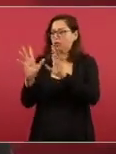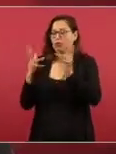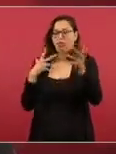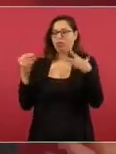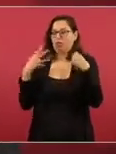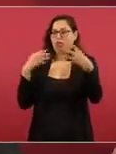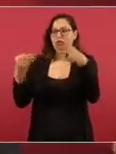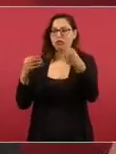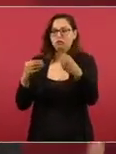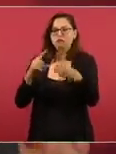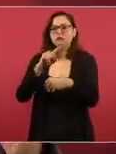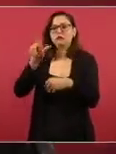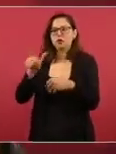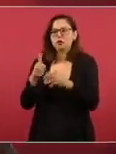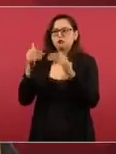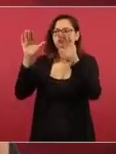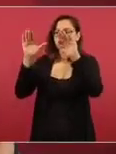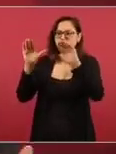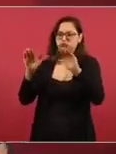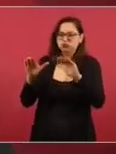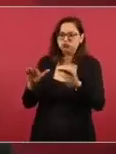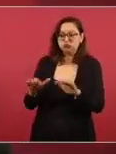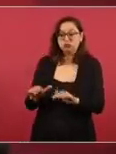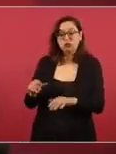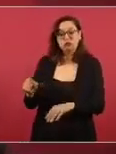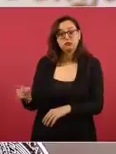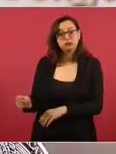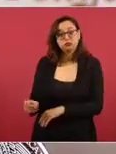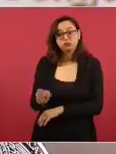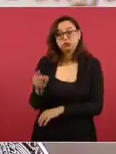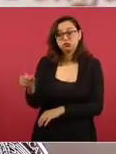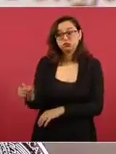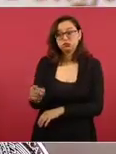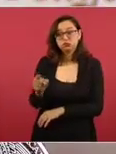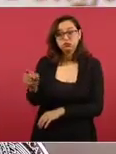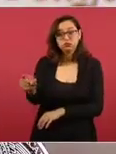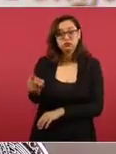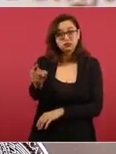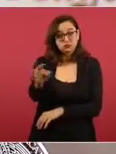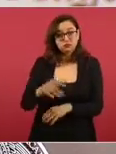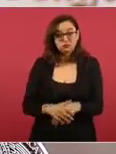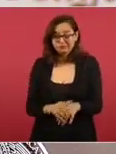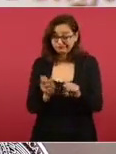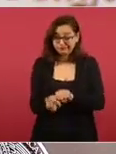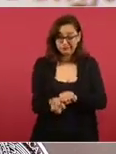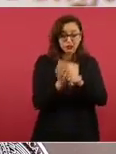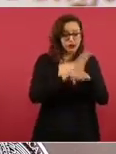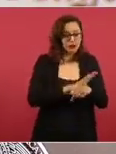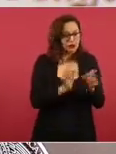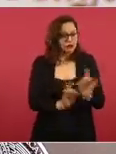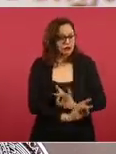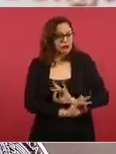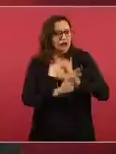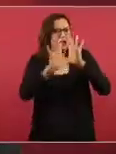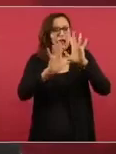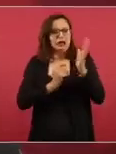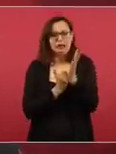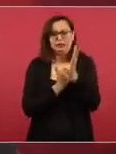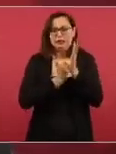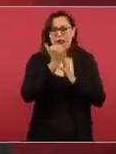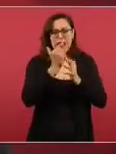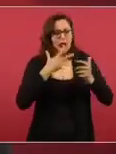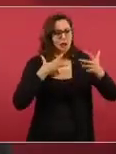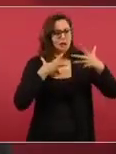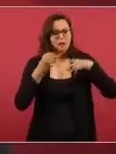se va a quedar para siempre, pero la noticia positiva, muy importante a tomarla en cuenta, es que transita de ser una enfermedad